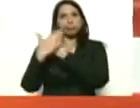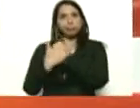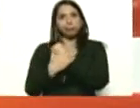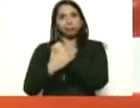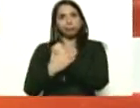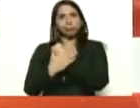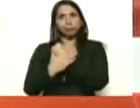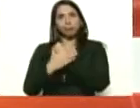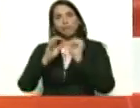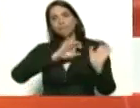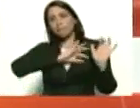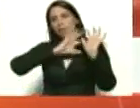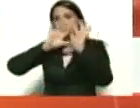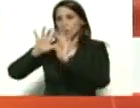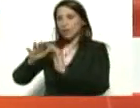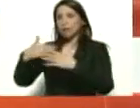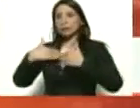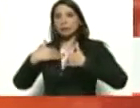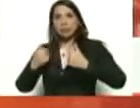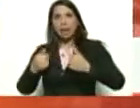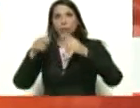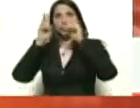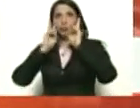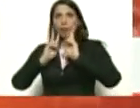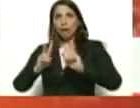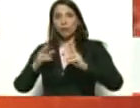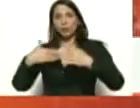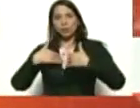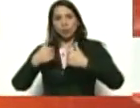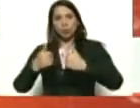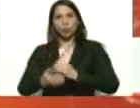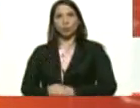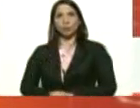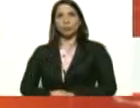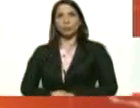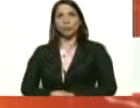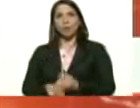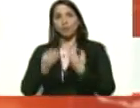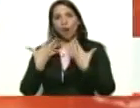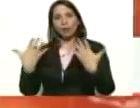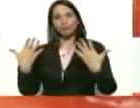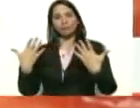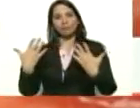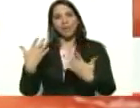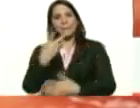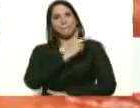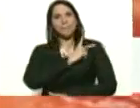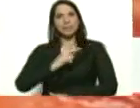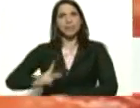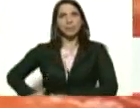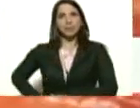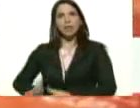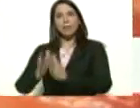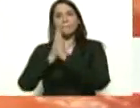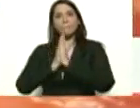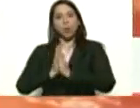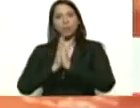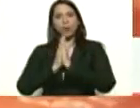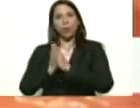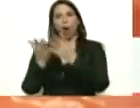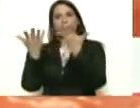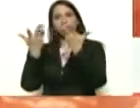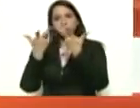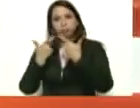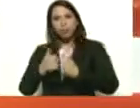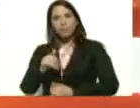vengan sanos, salvos y seguros. Bueno, vicepresidenta, deme el reporte del